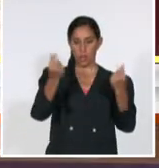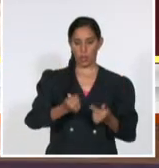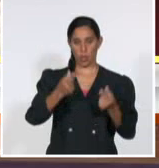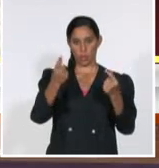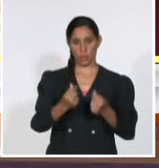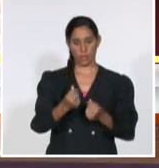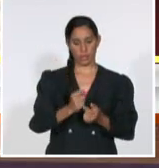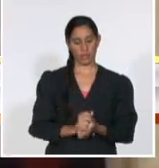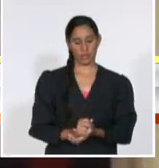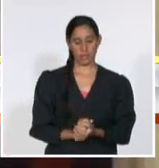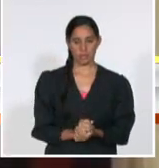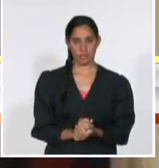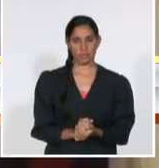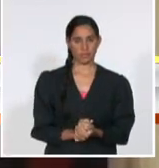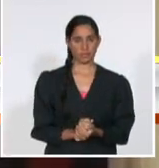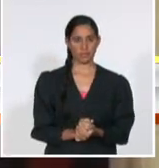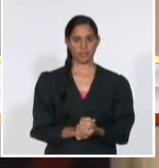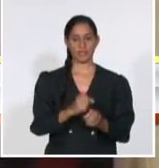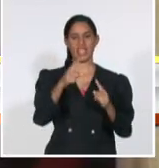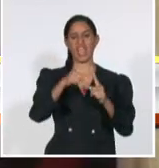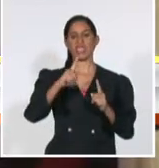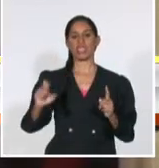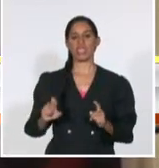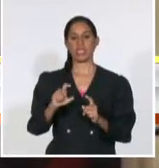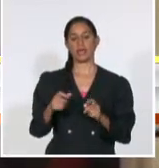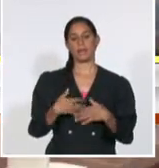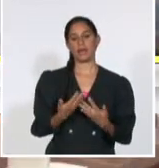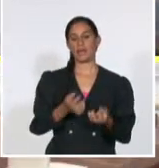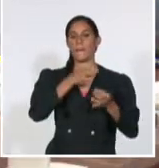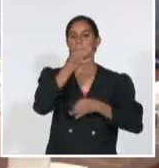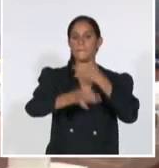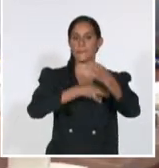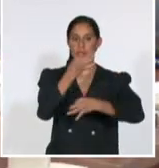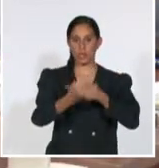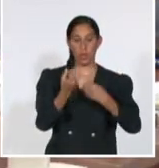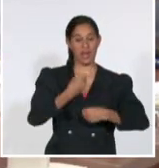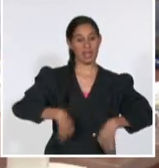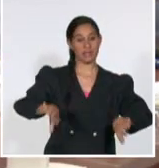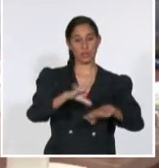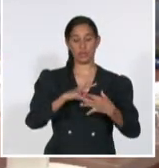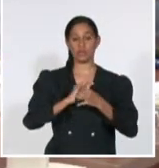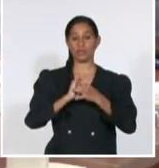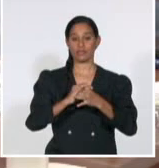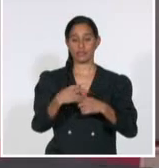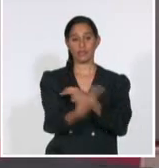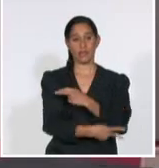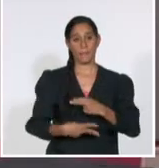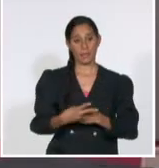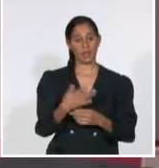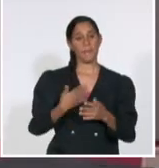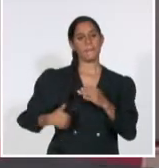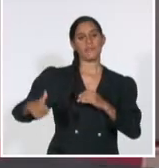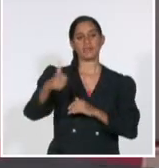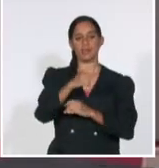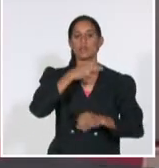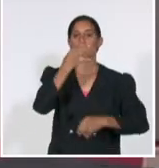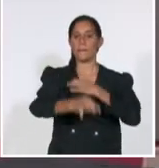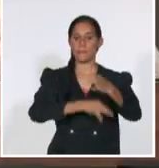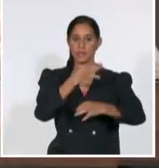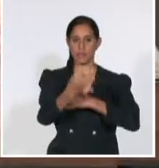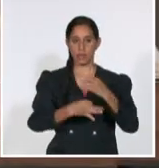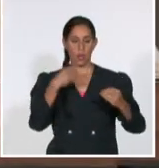Fernández. El tema motivó las consideraciones del presidente de la República, Miguel Díaz-Canel Bermúdez, quien se refirió a los análisis